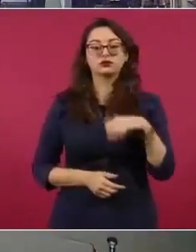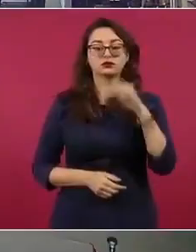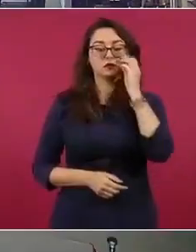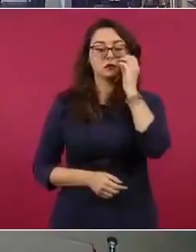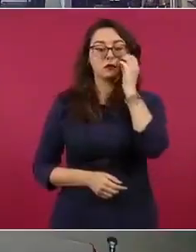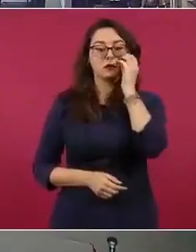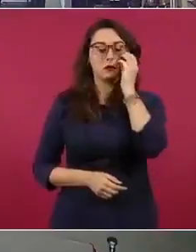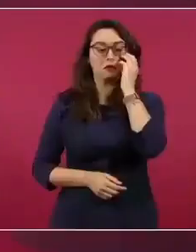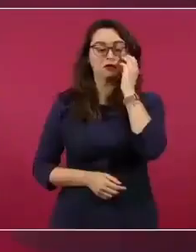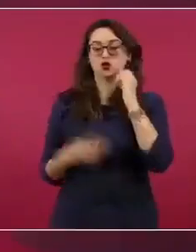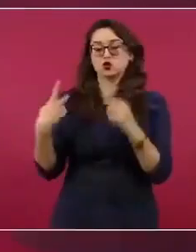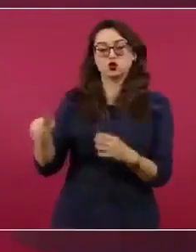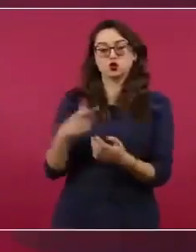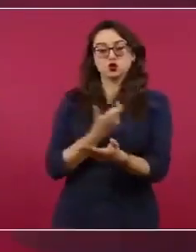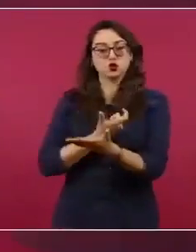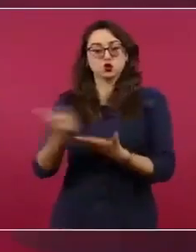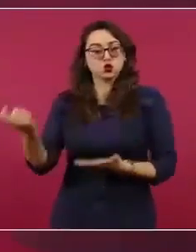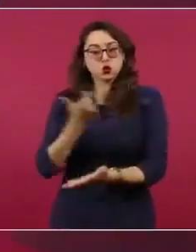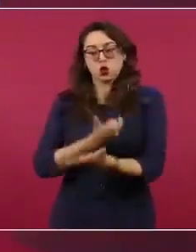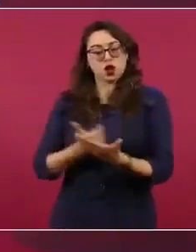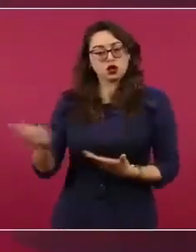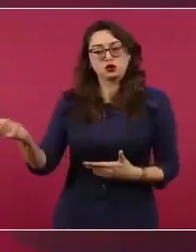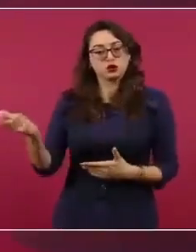Sí, lo que es el salario, básicamente.